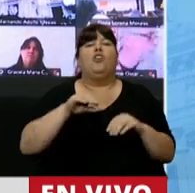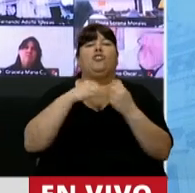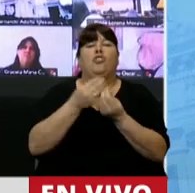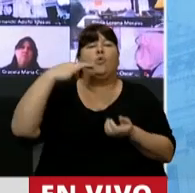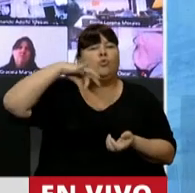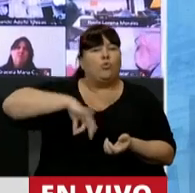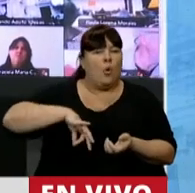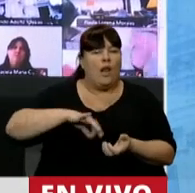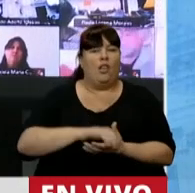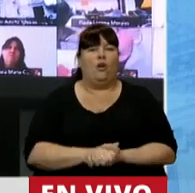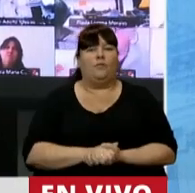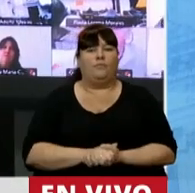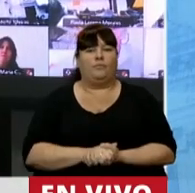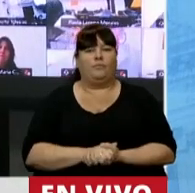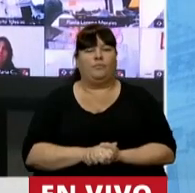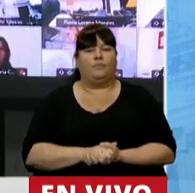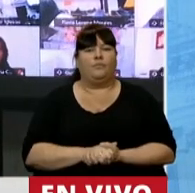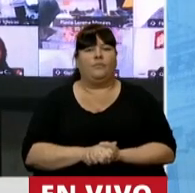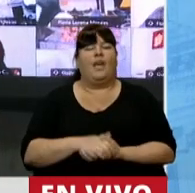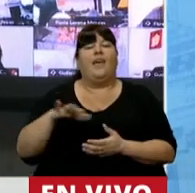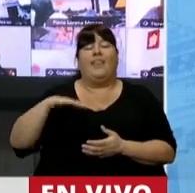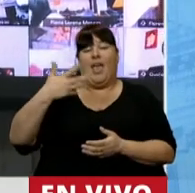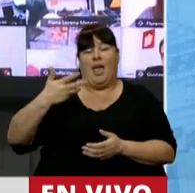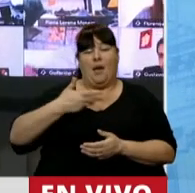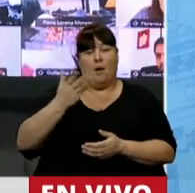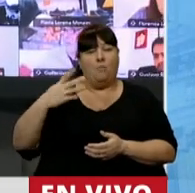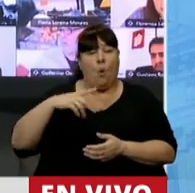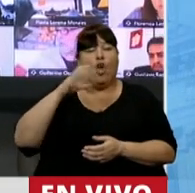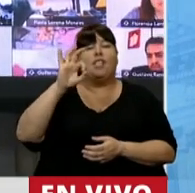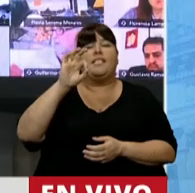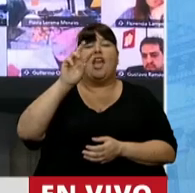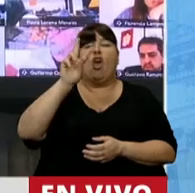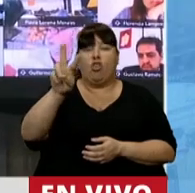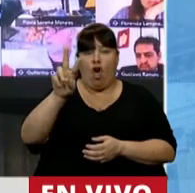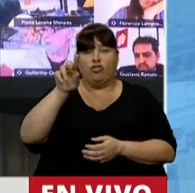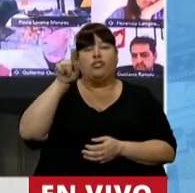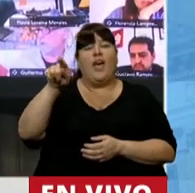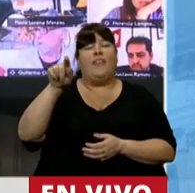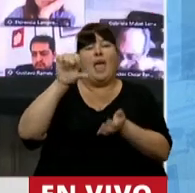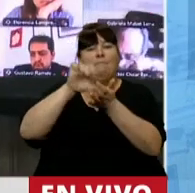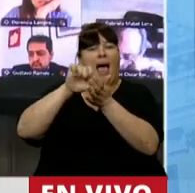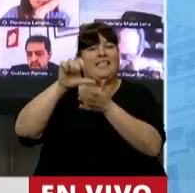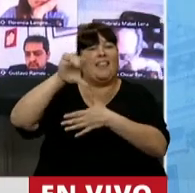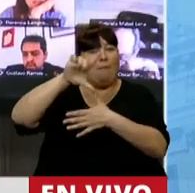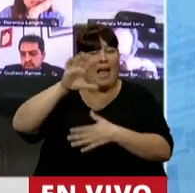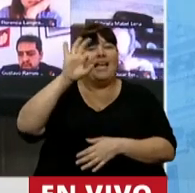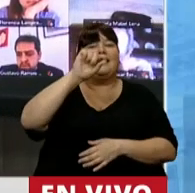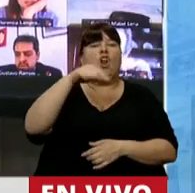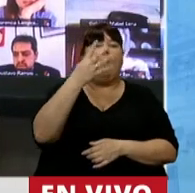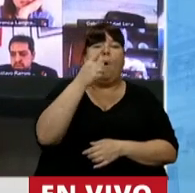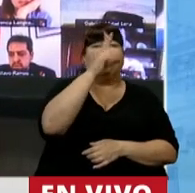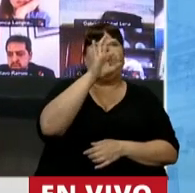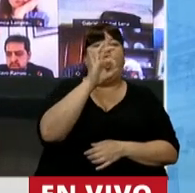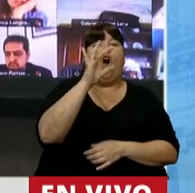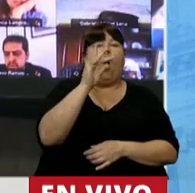salariales del sector público, 0,2% en el caso de los países de América Latina, 0,4%